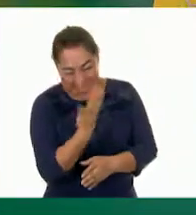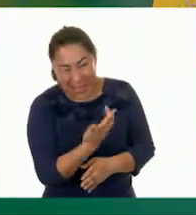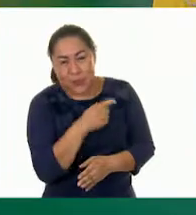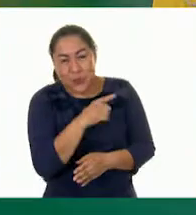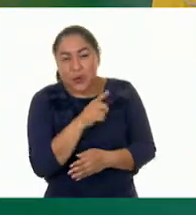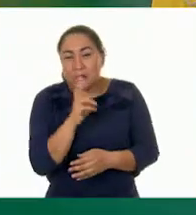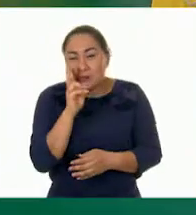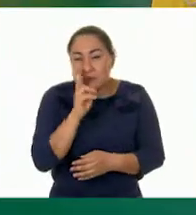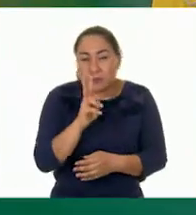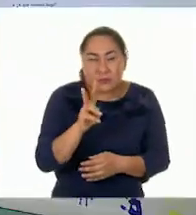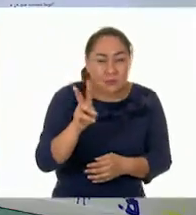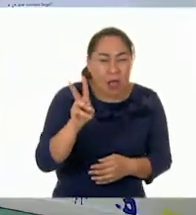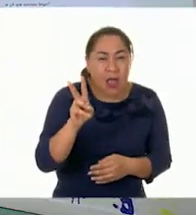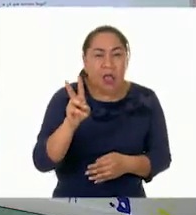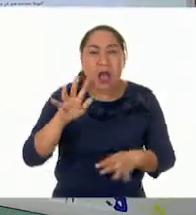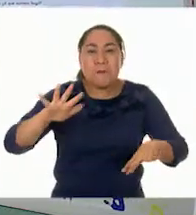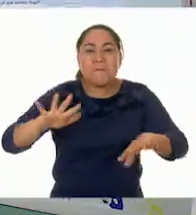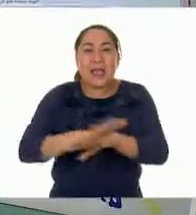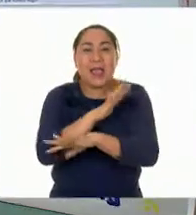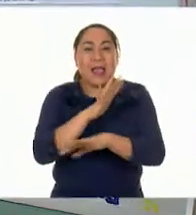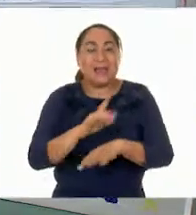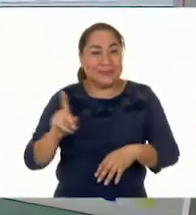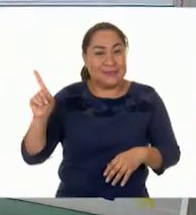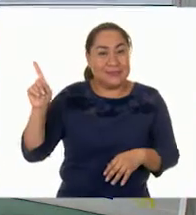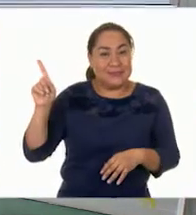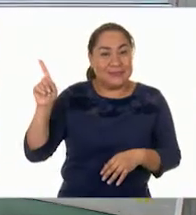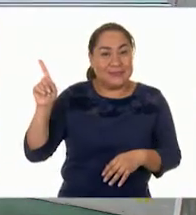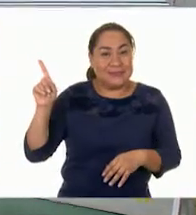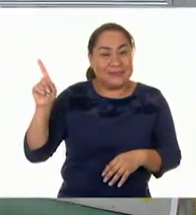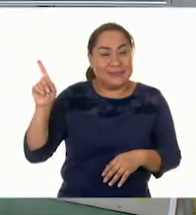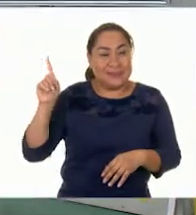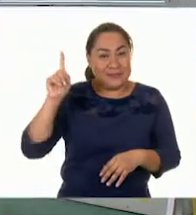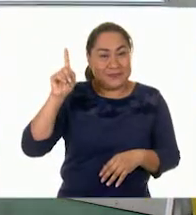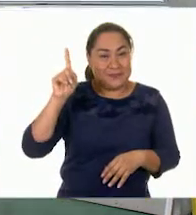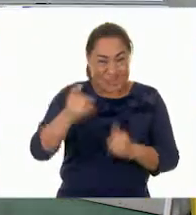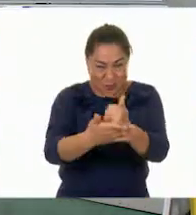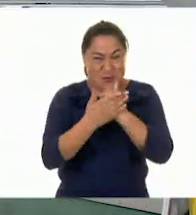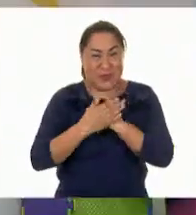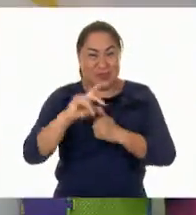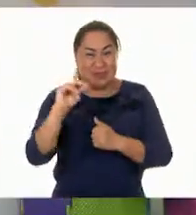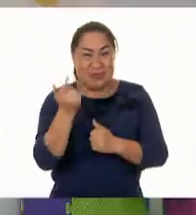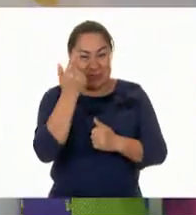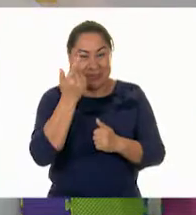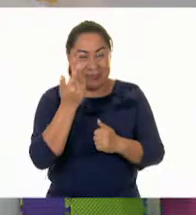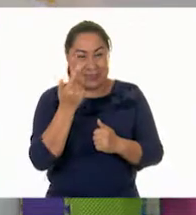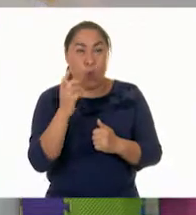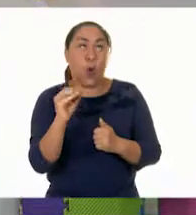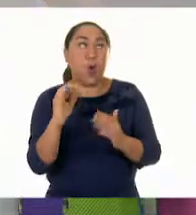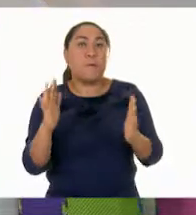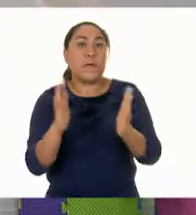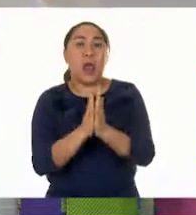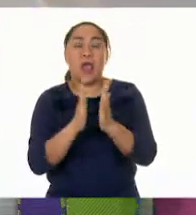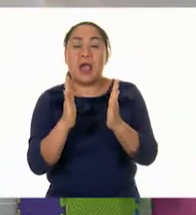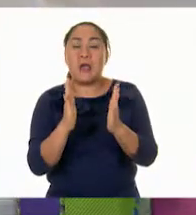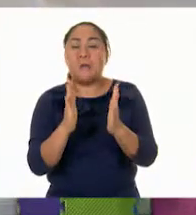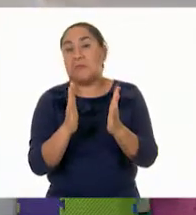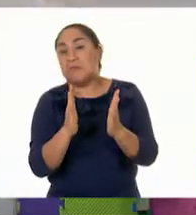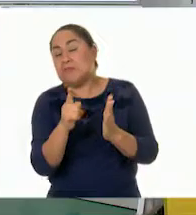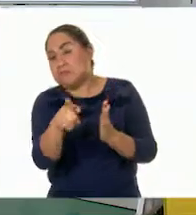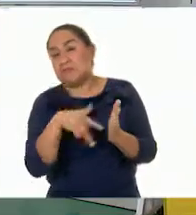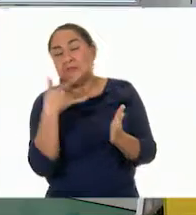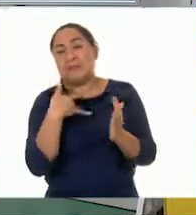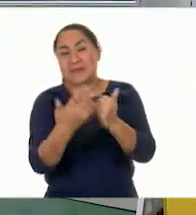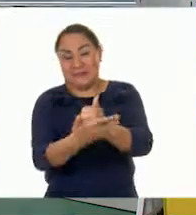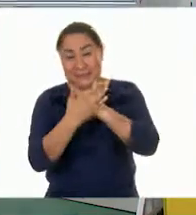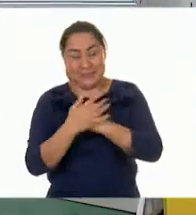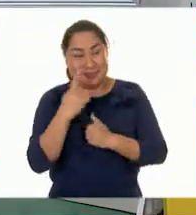se va a cambiar eso. ¿Te parece? Me parece muy bien. ¿Me ayudas dando también un chasquido? Sí, sí, sí, sí. un aplauso. Ustedes también en casa lo pueden hacer.